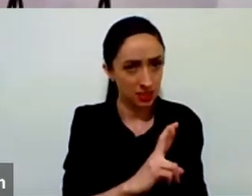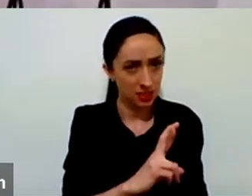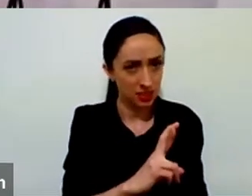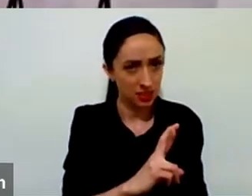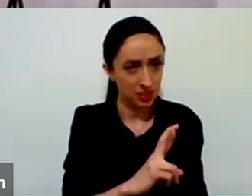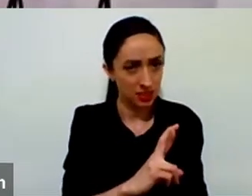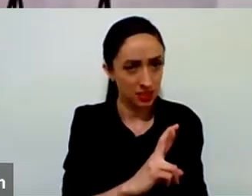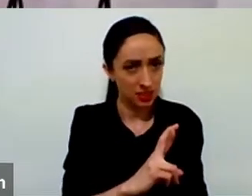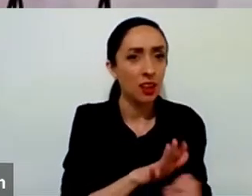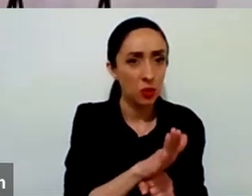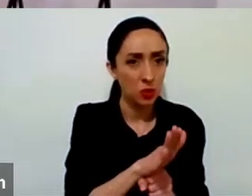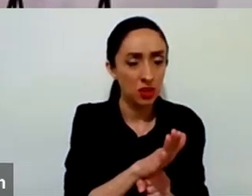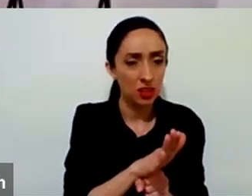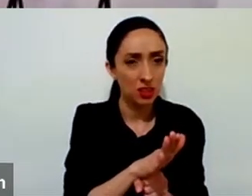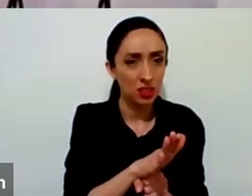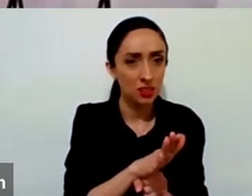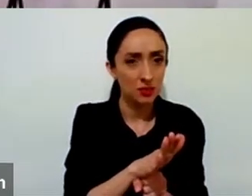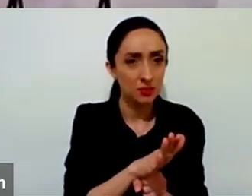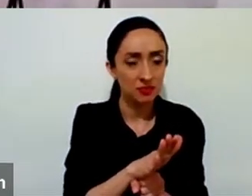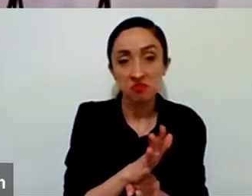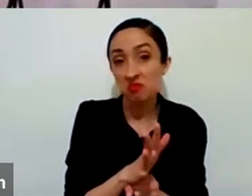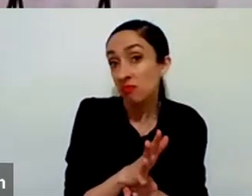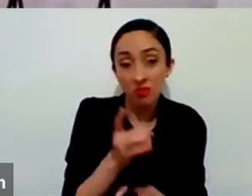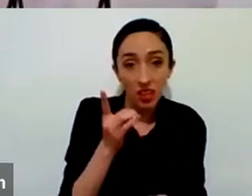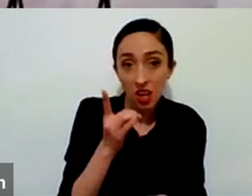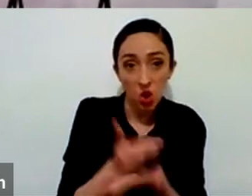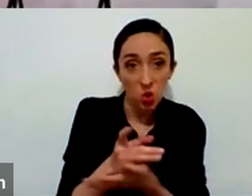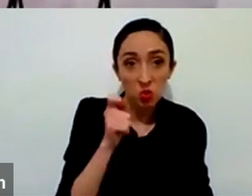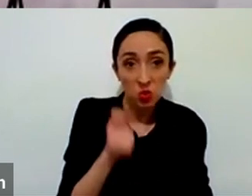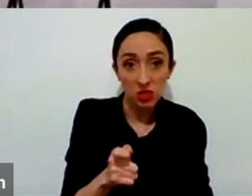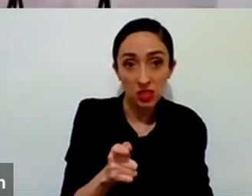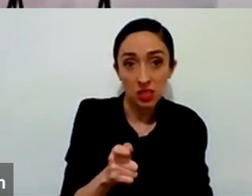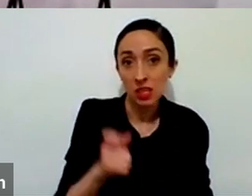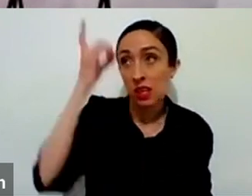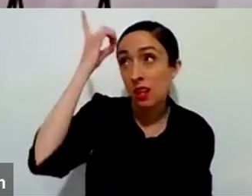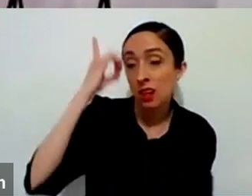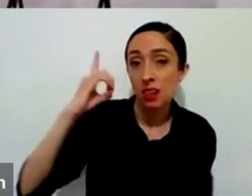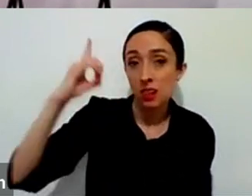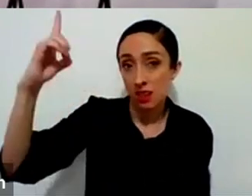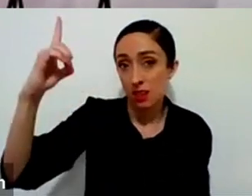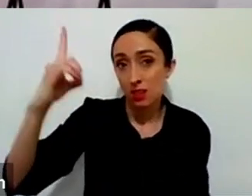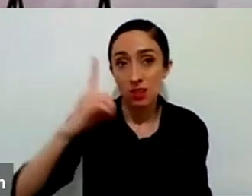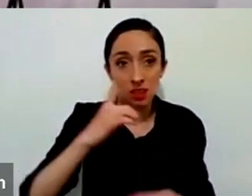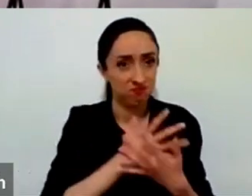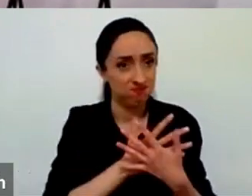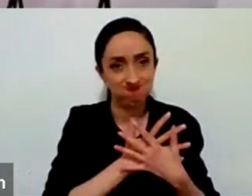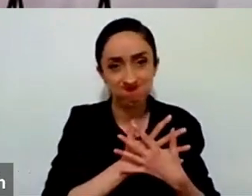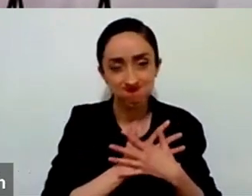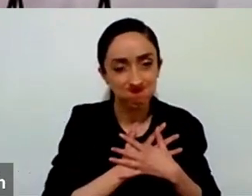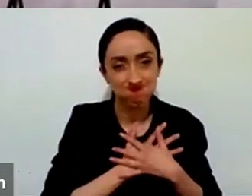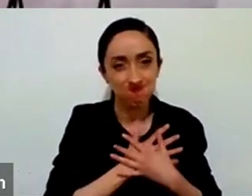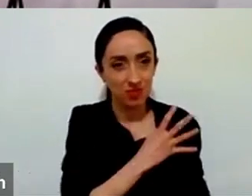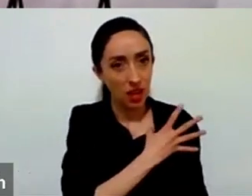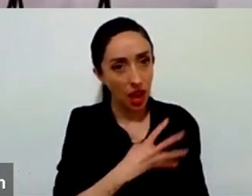solamente la encontramos en esta relación de amor y es porque somos sus hijos